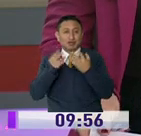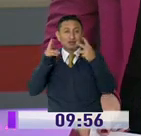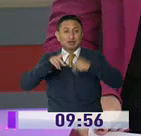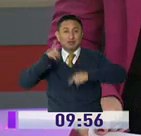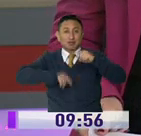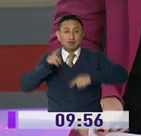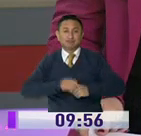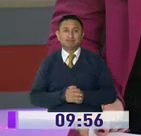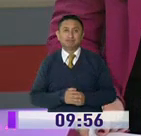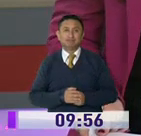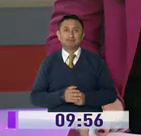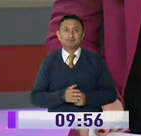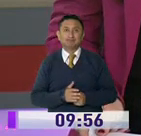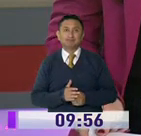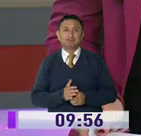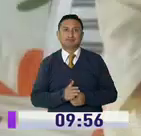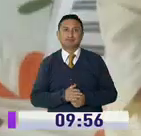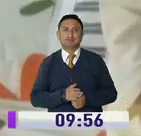también a los amigos.